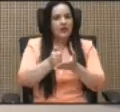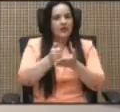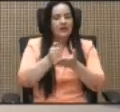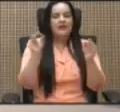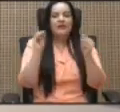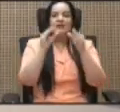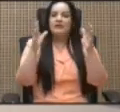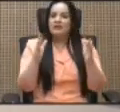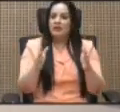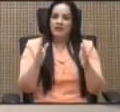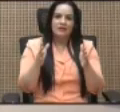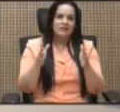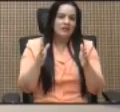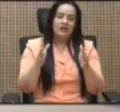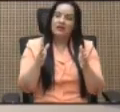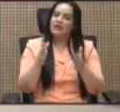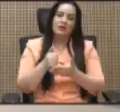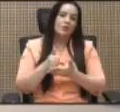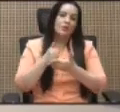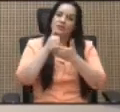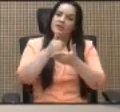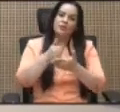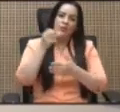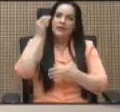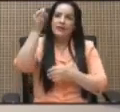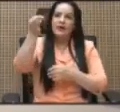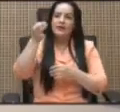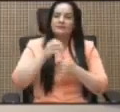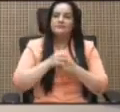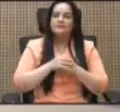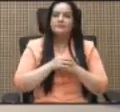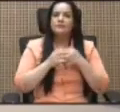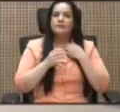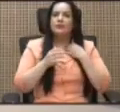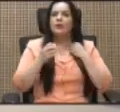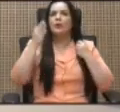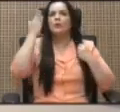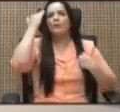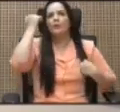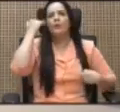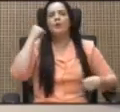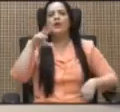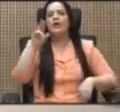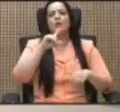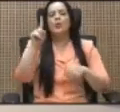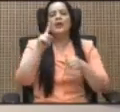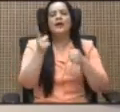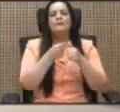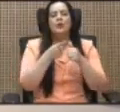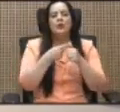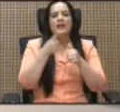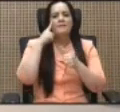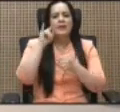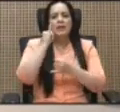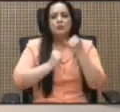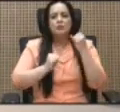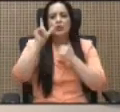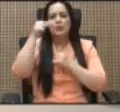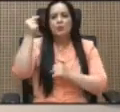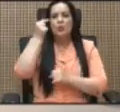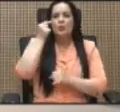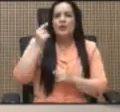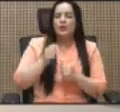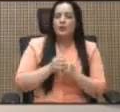nadie los ayudará. Porque no ha sido la prioridad para los últimos gobiernos.